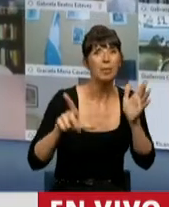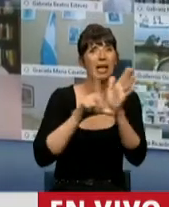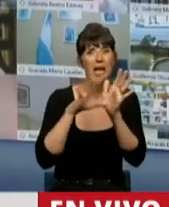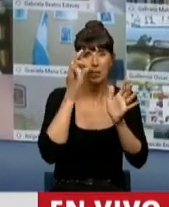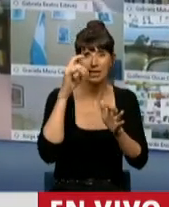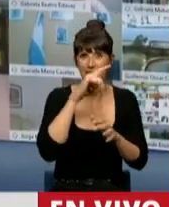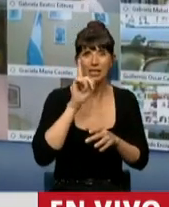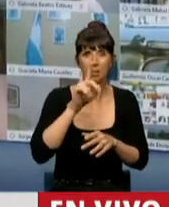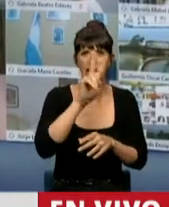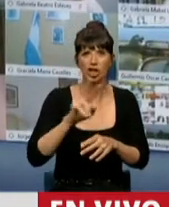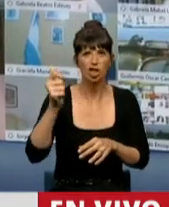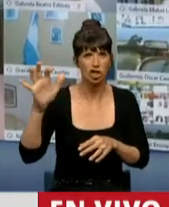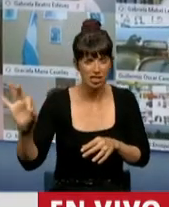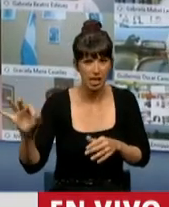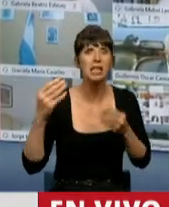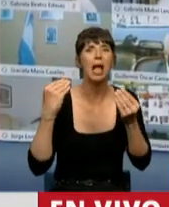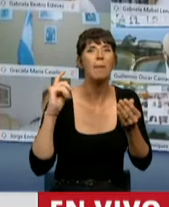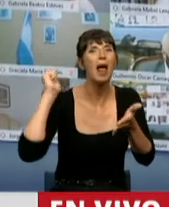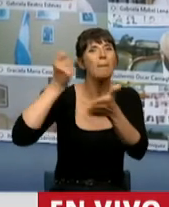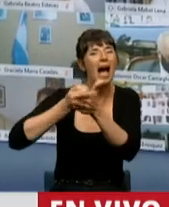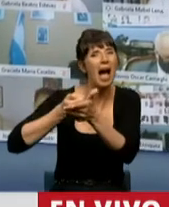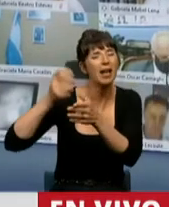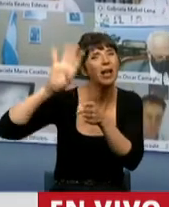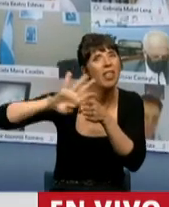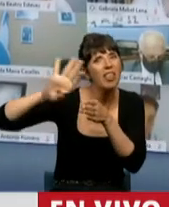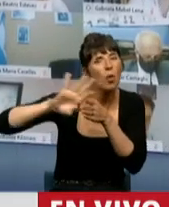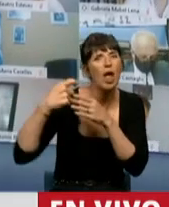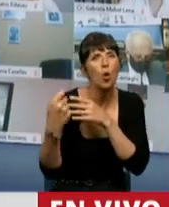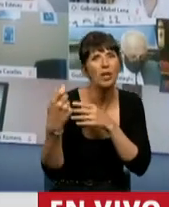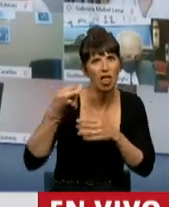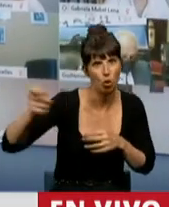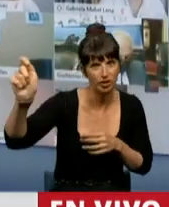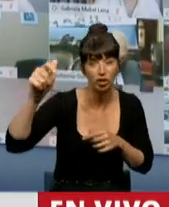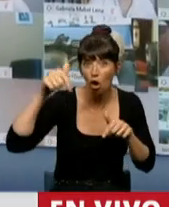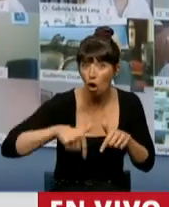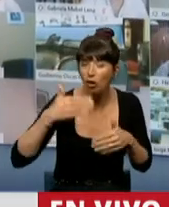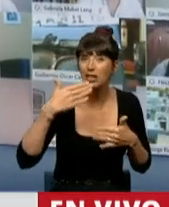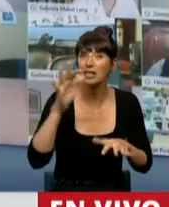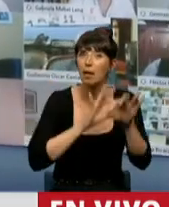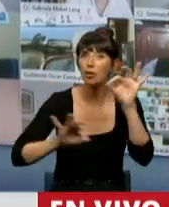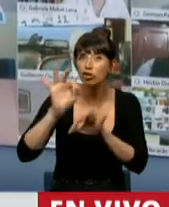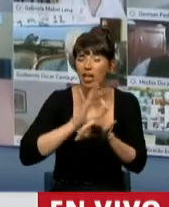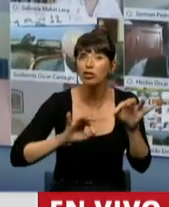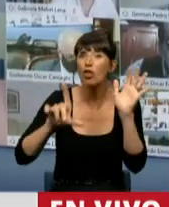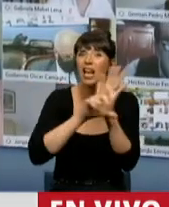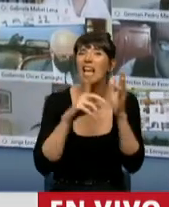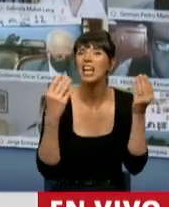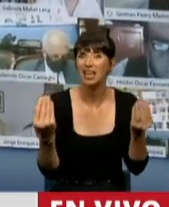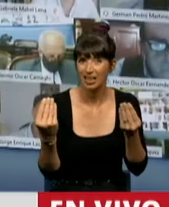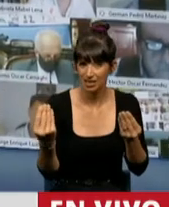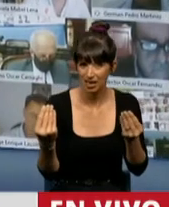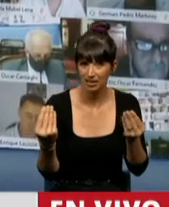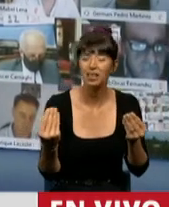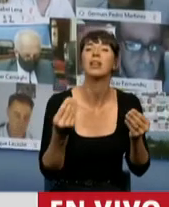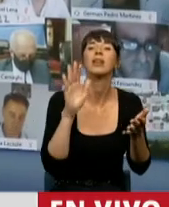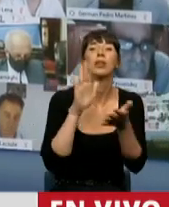.260, el de la reparación histórica. Hoy, a través de este proyecto, lo que se hace es sacar todo lo que refiere a la